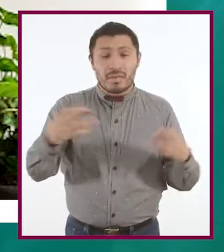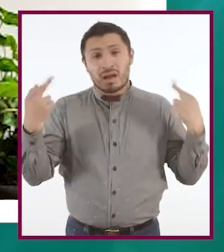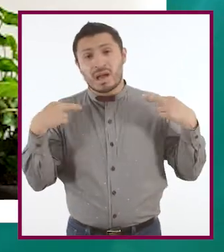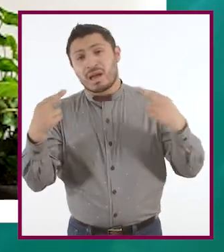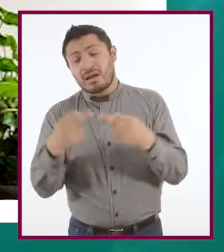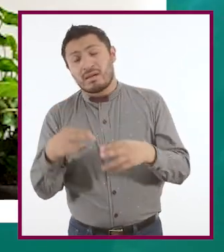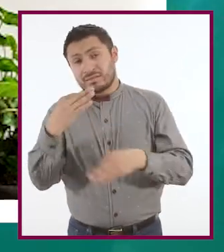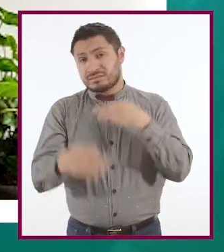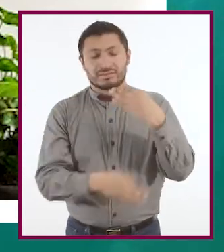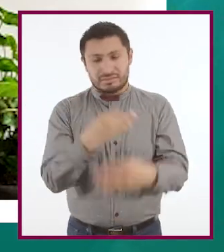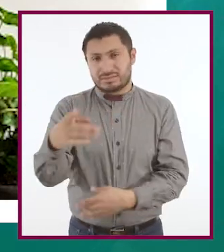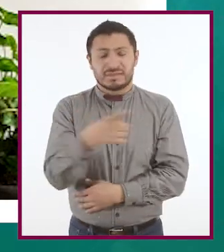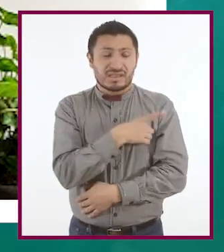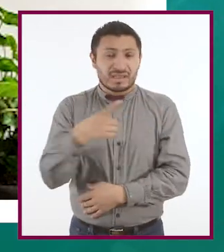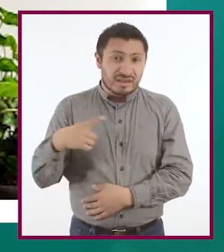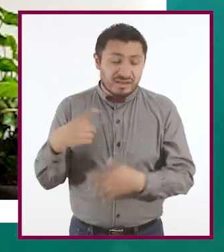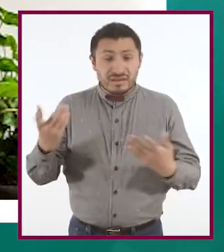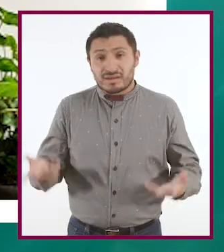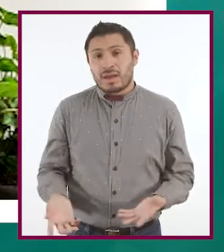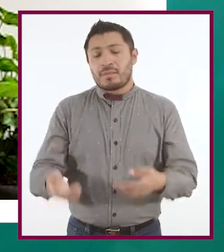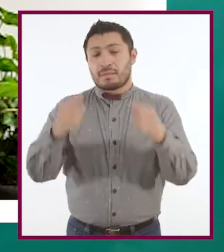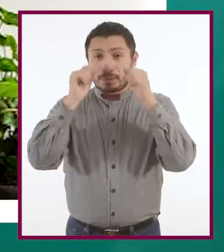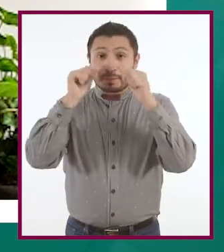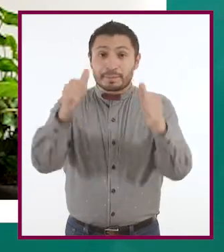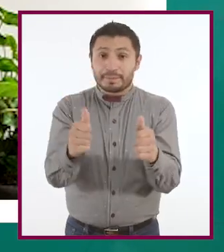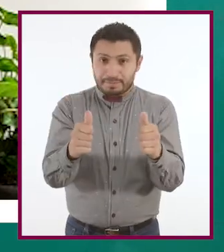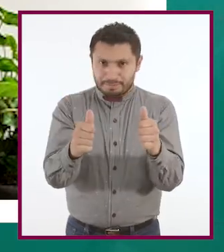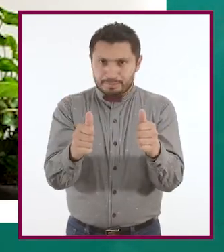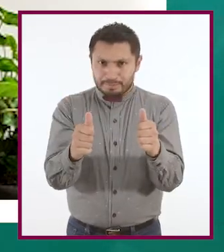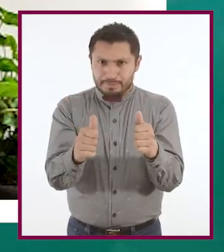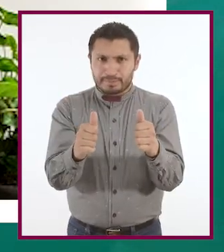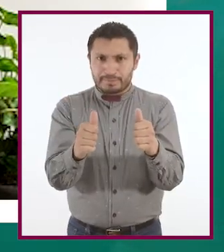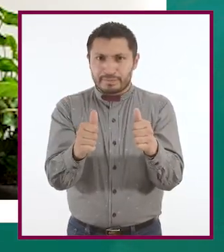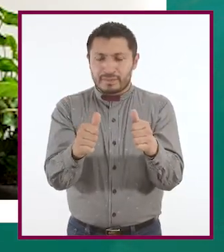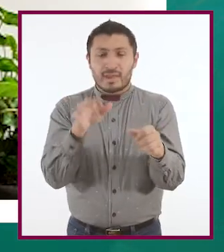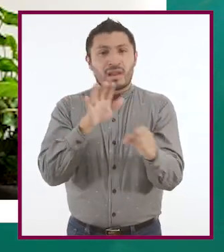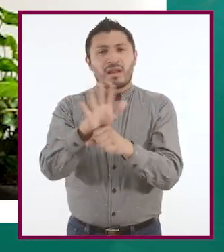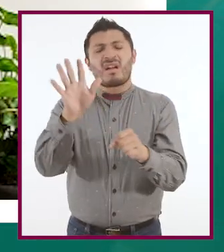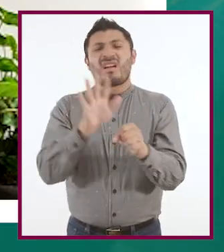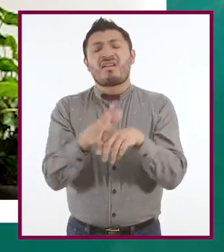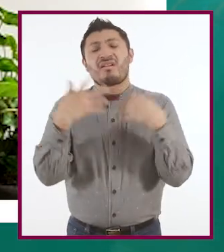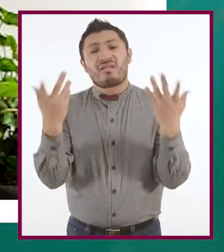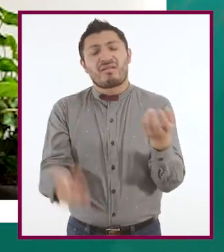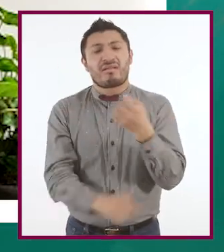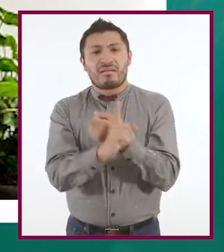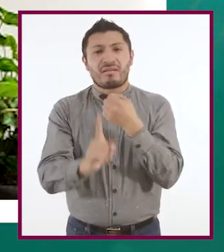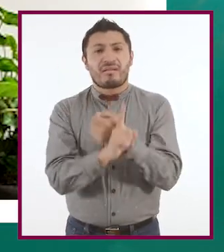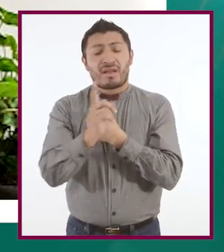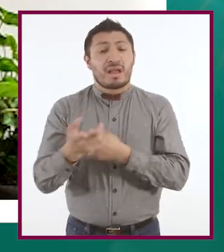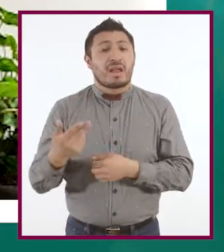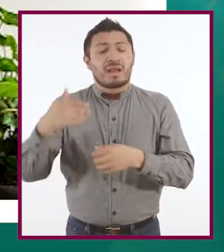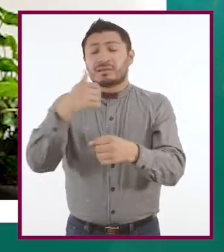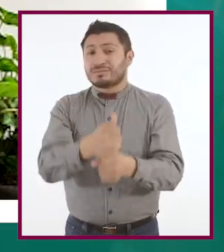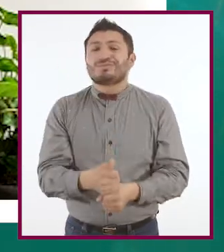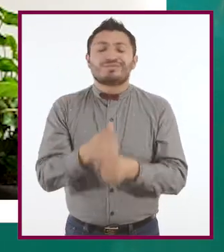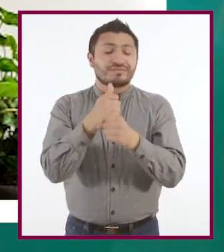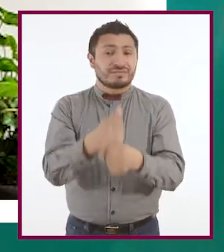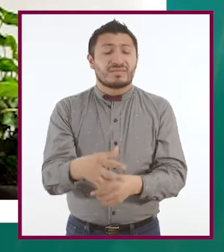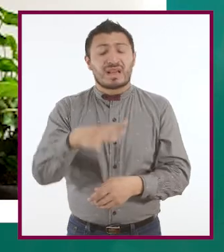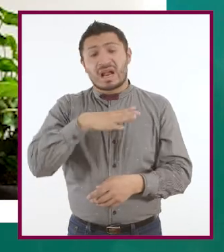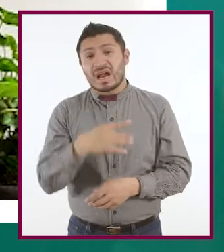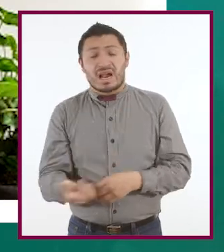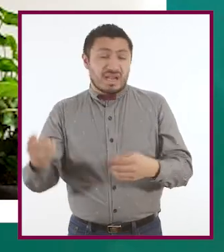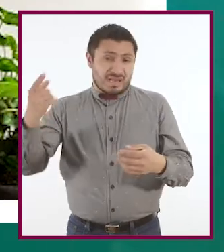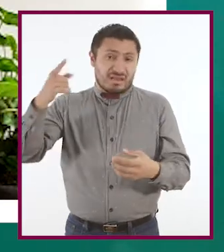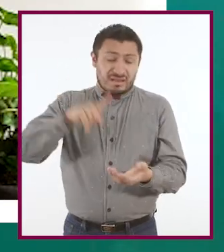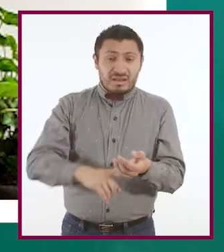maestros, deberemos estar atentos de cuáles son las problemáticas que están sufriendo las niñas,